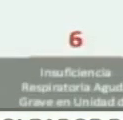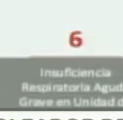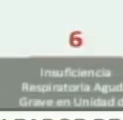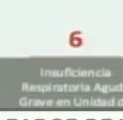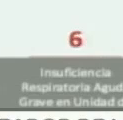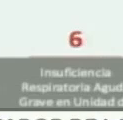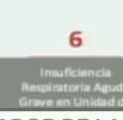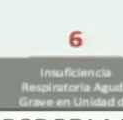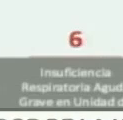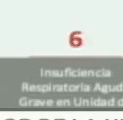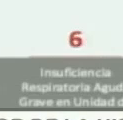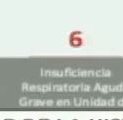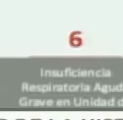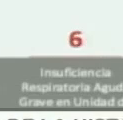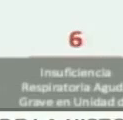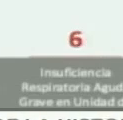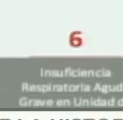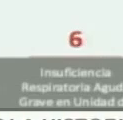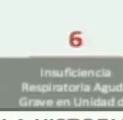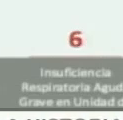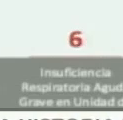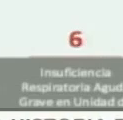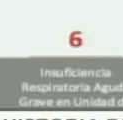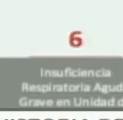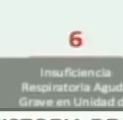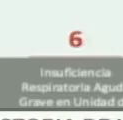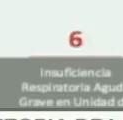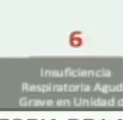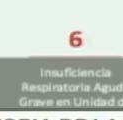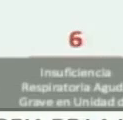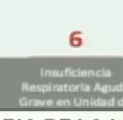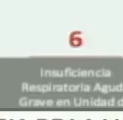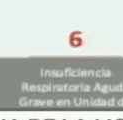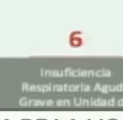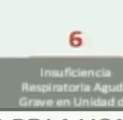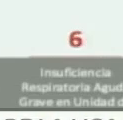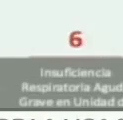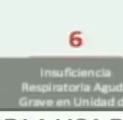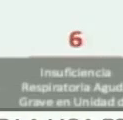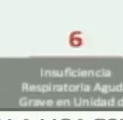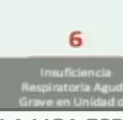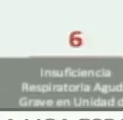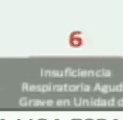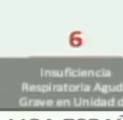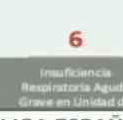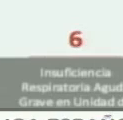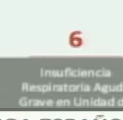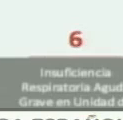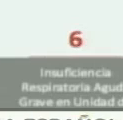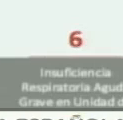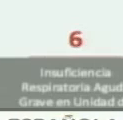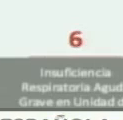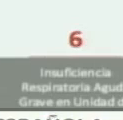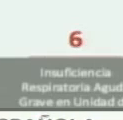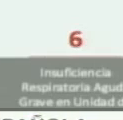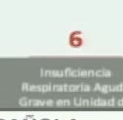ingresados en unidades de cuidados intensivos por presentar insuficiencia respiratoria grave.